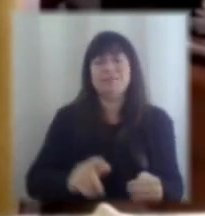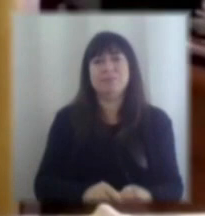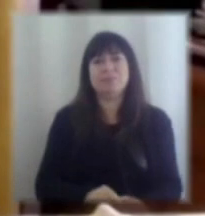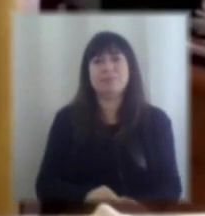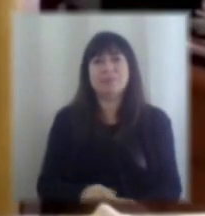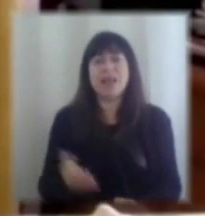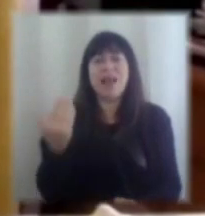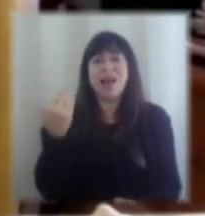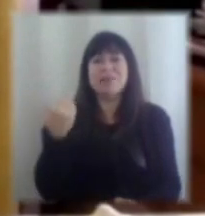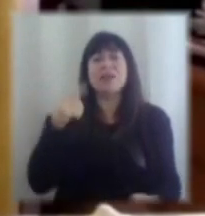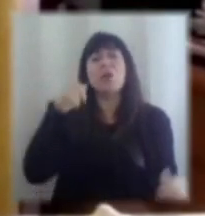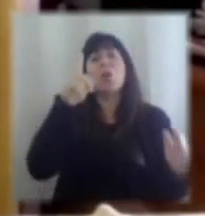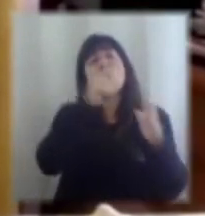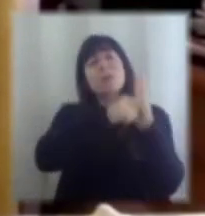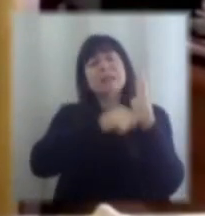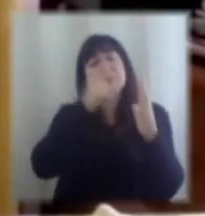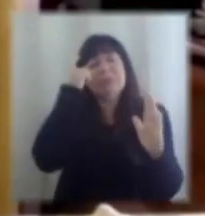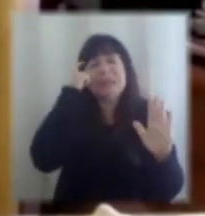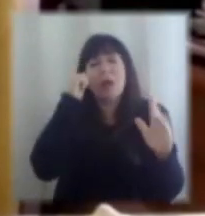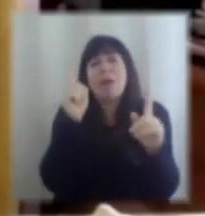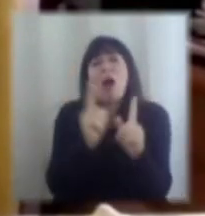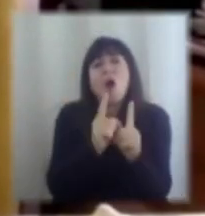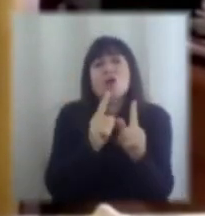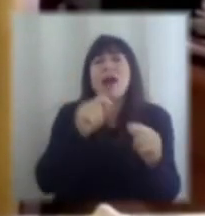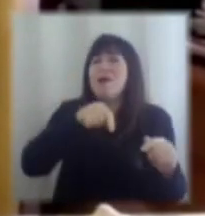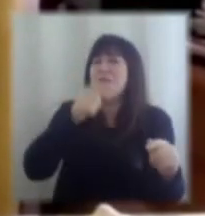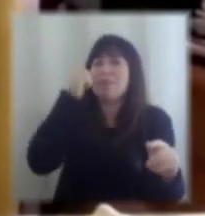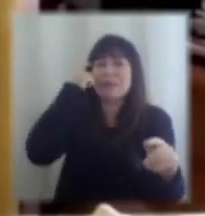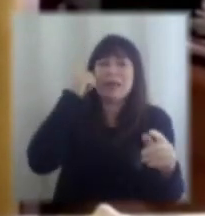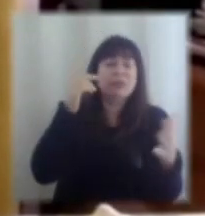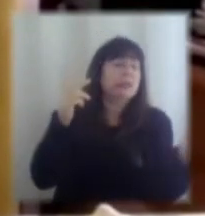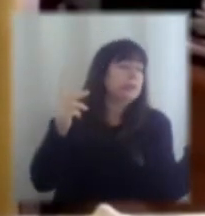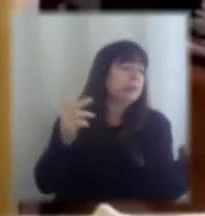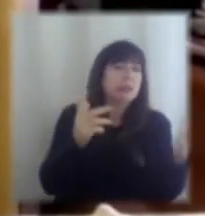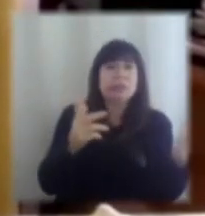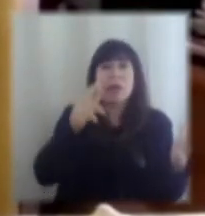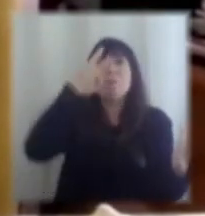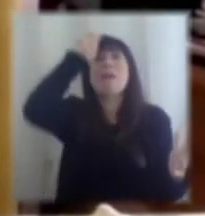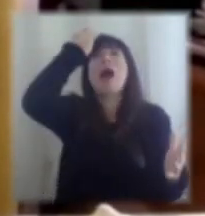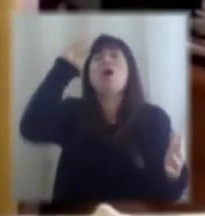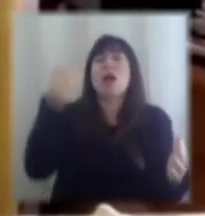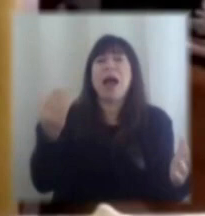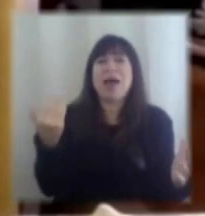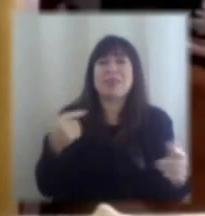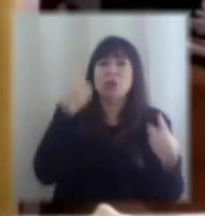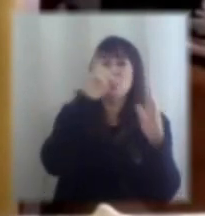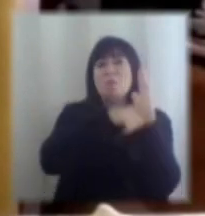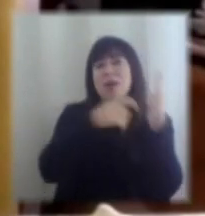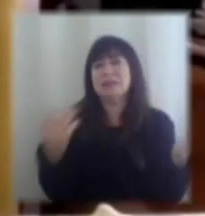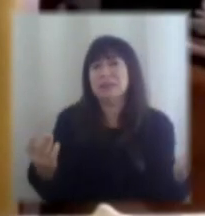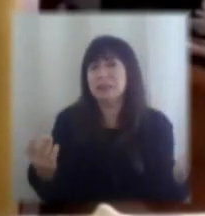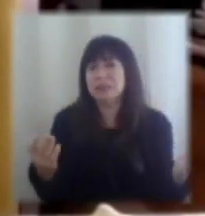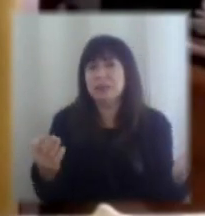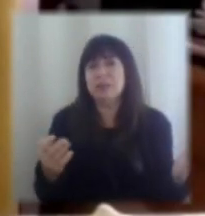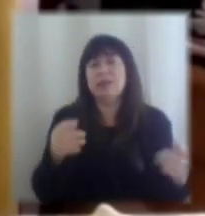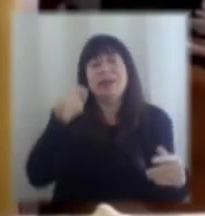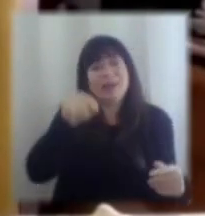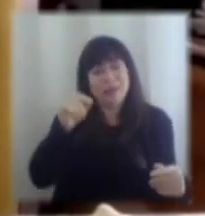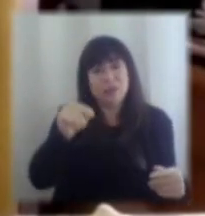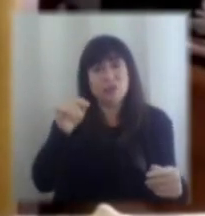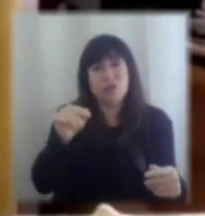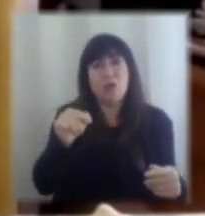la que estimábamos hace un mes, los escenarios de caída económica son peores de los que teníamos hace un mes. Y esto es una